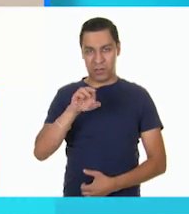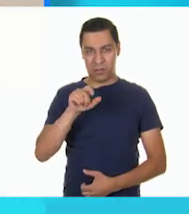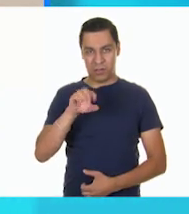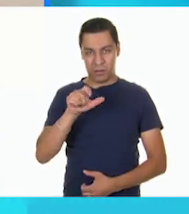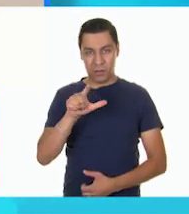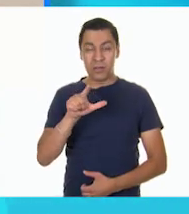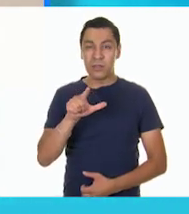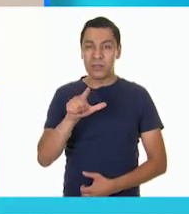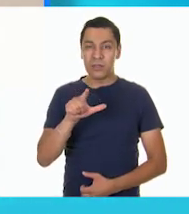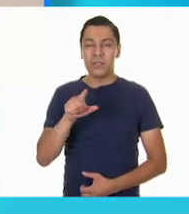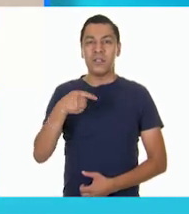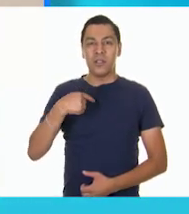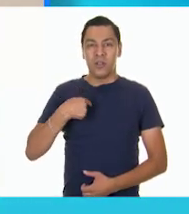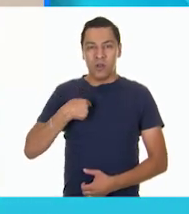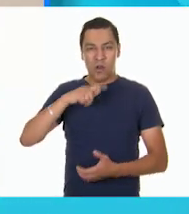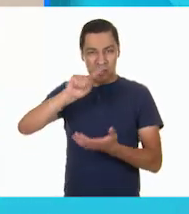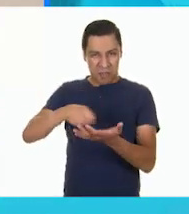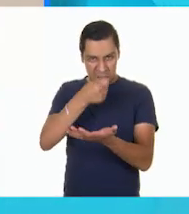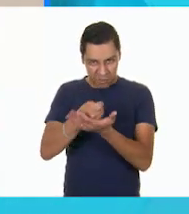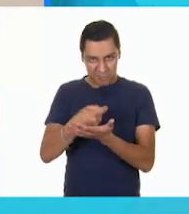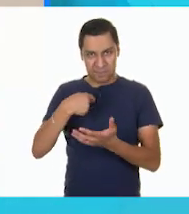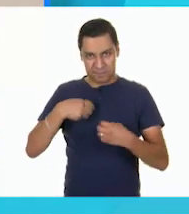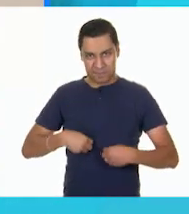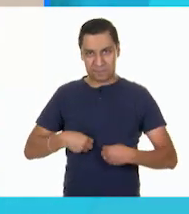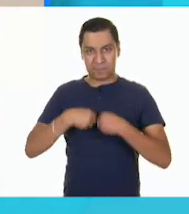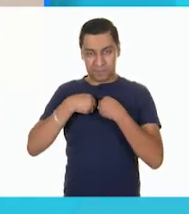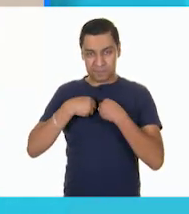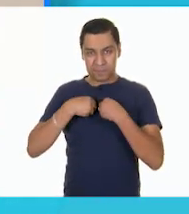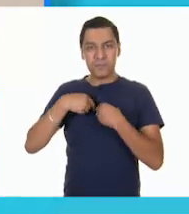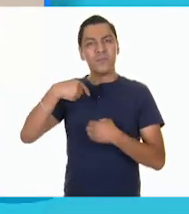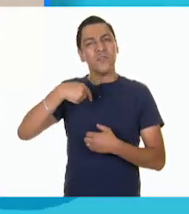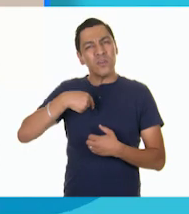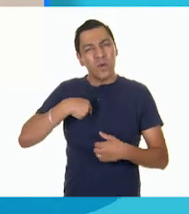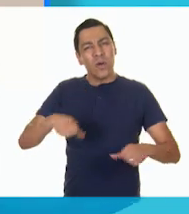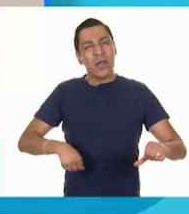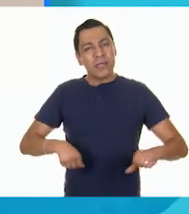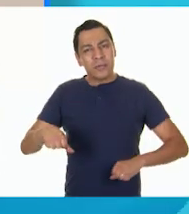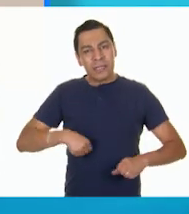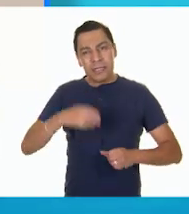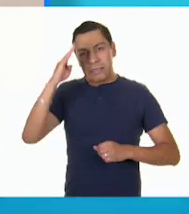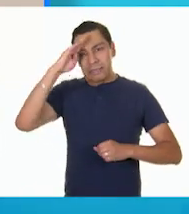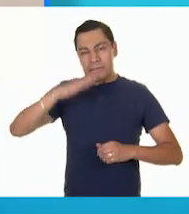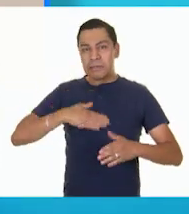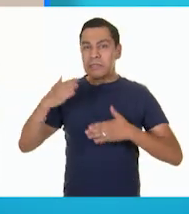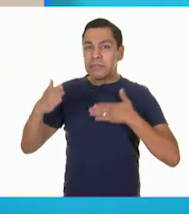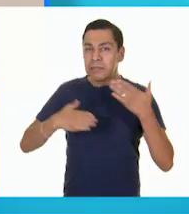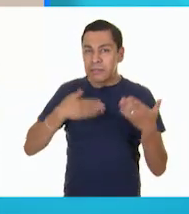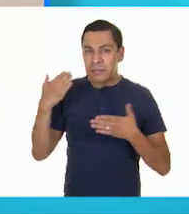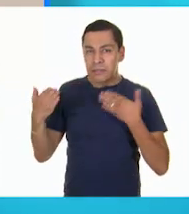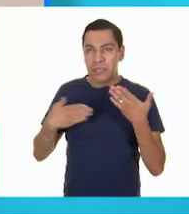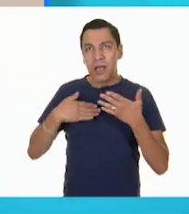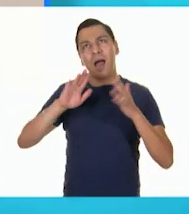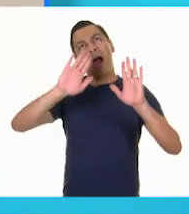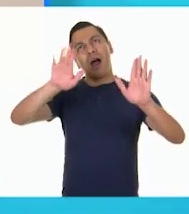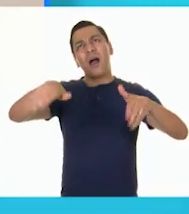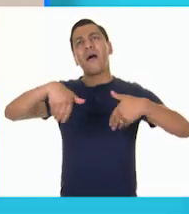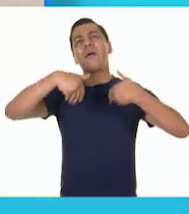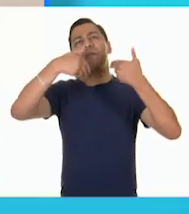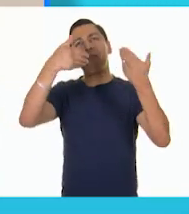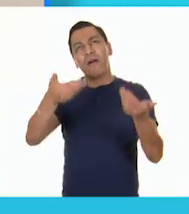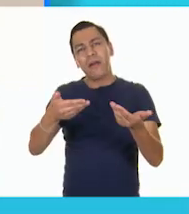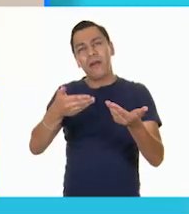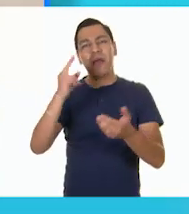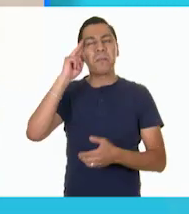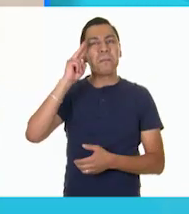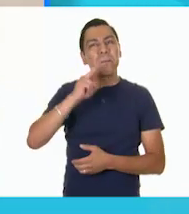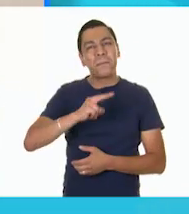Tamaulipas. Para mí una actividad retreativa es como el aire libre, como andar